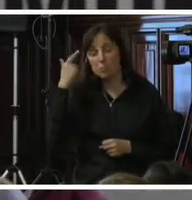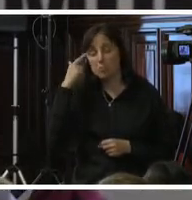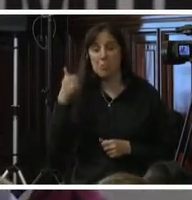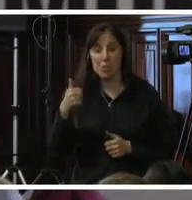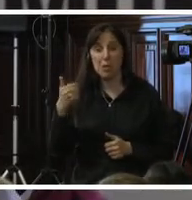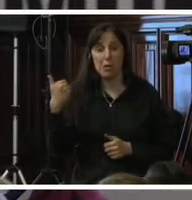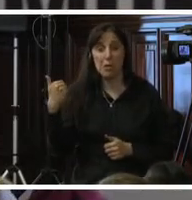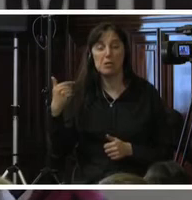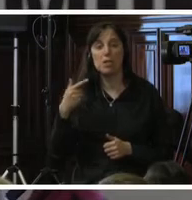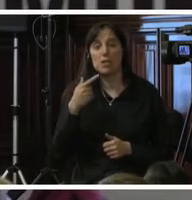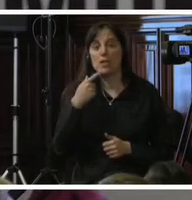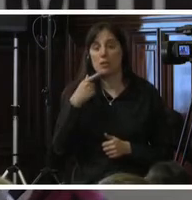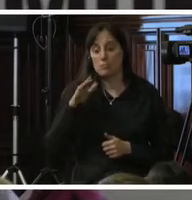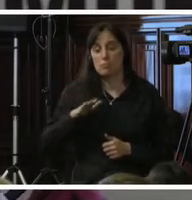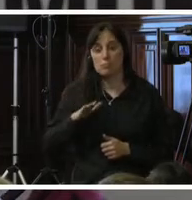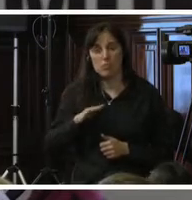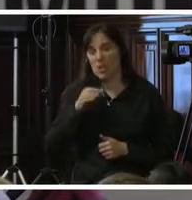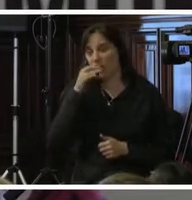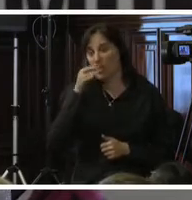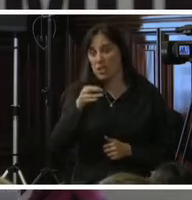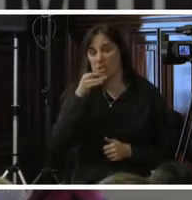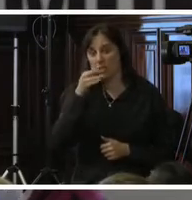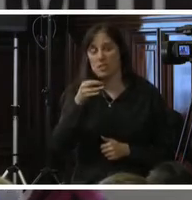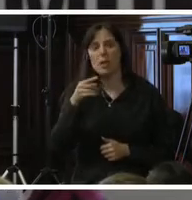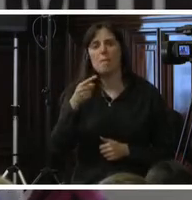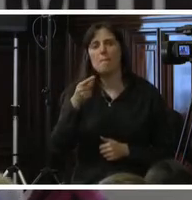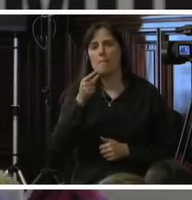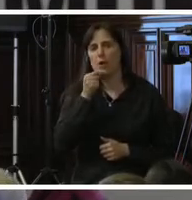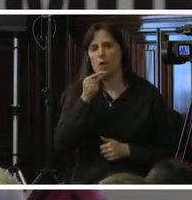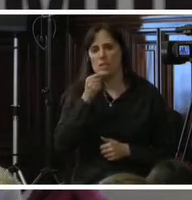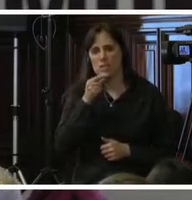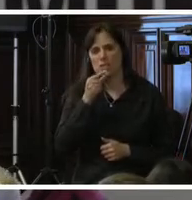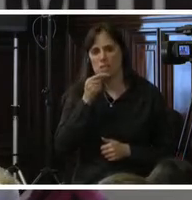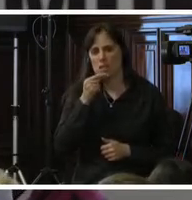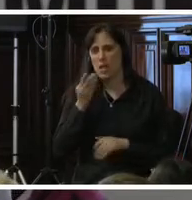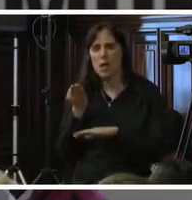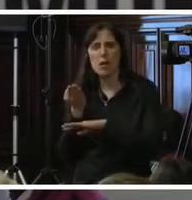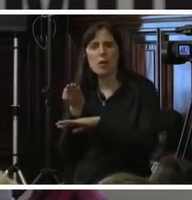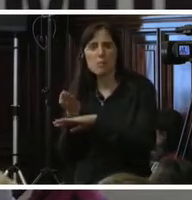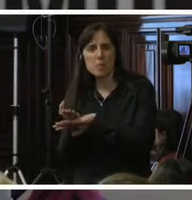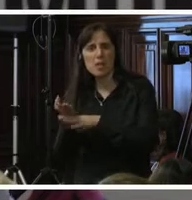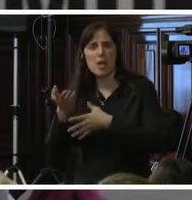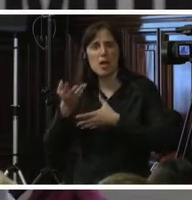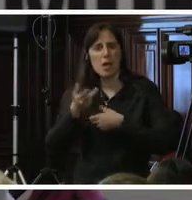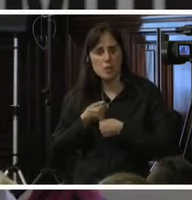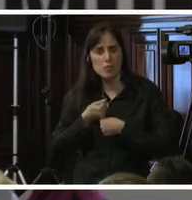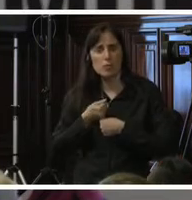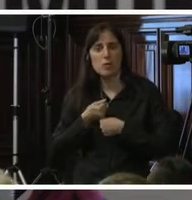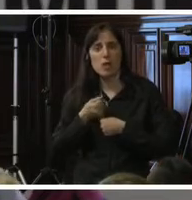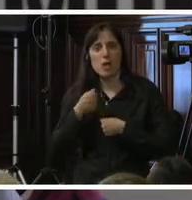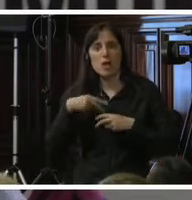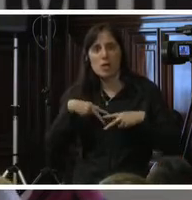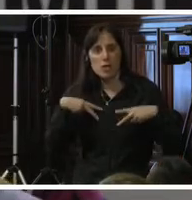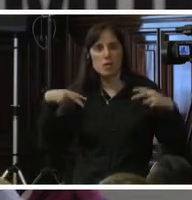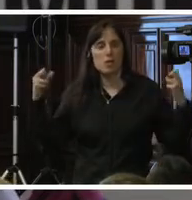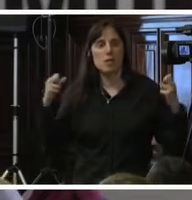Ellas decían que cuando la policía les pedía ayuda para asistirlos en la investigación,